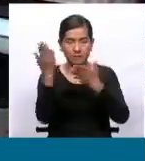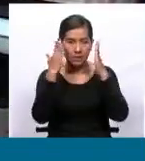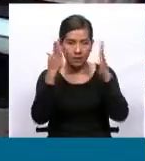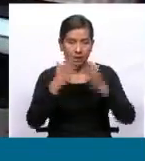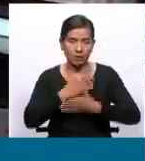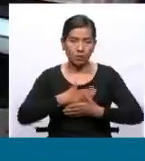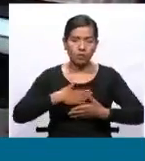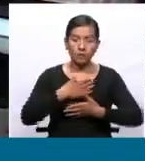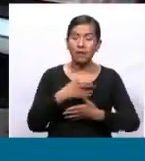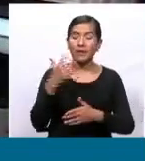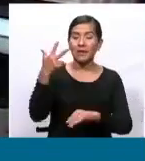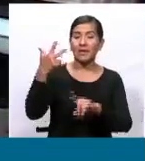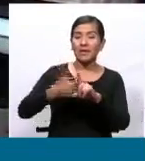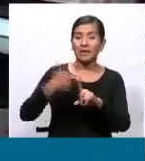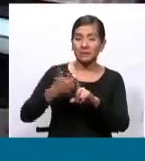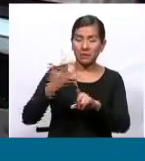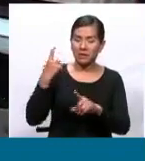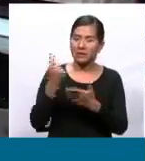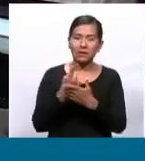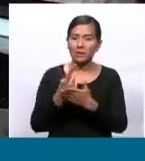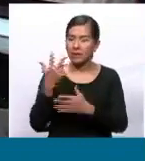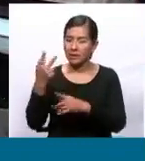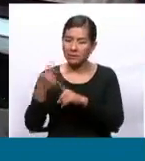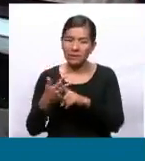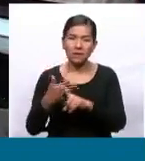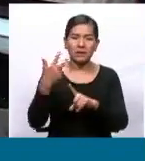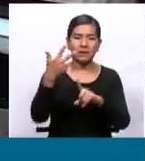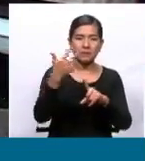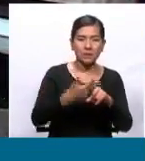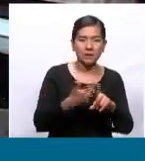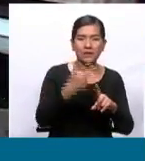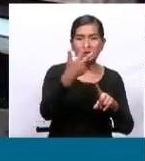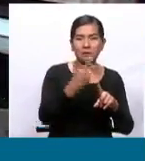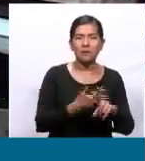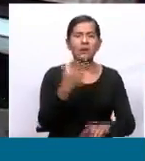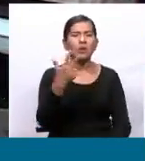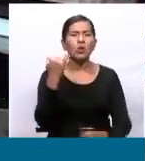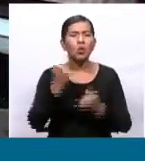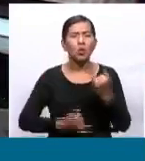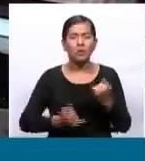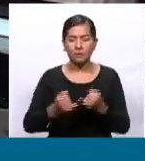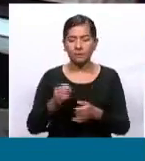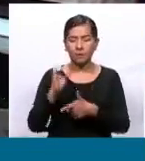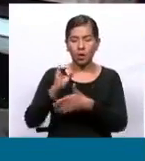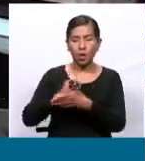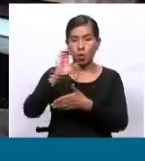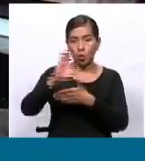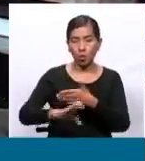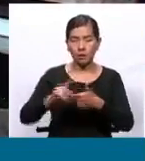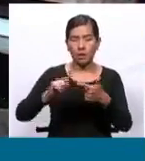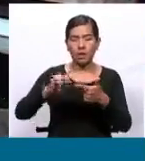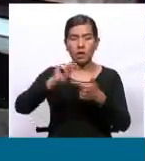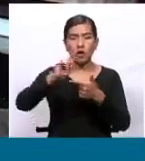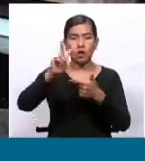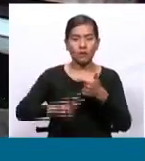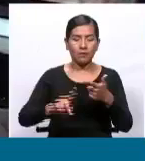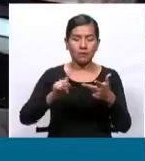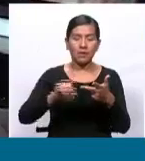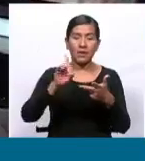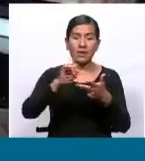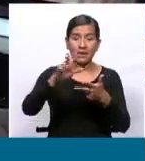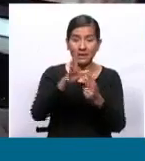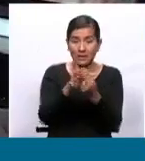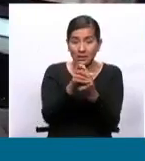trimestre de cada gestión es entre octubre, noviembre y diciembre, son los meses donde hay más movimiento en la